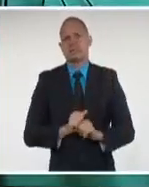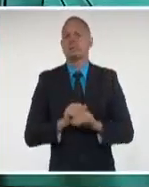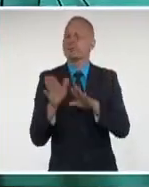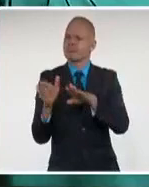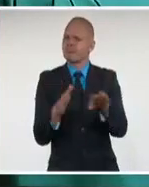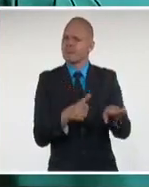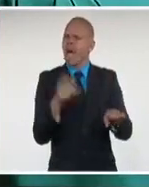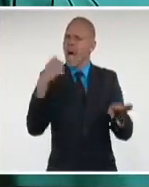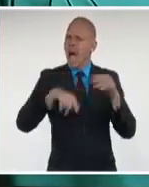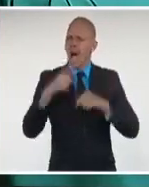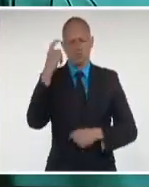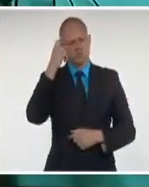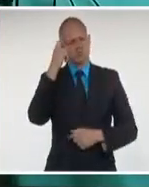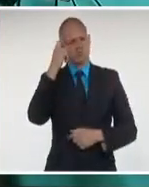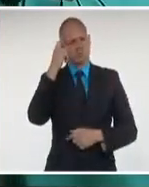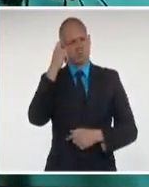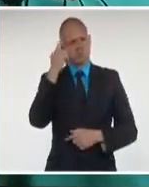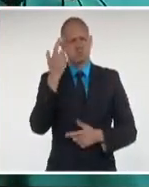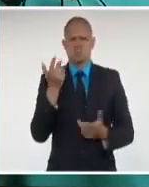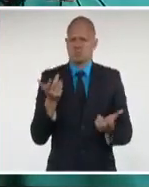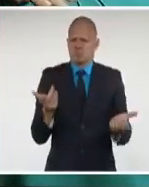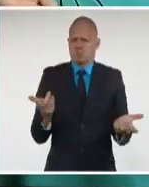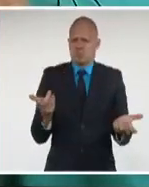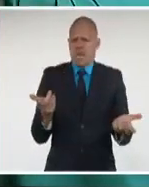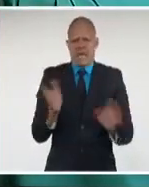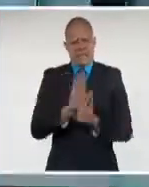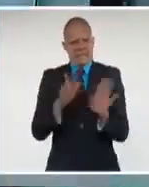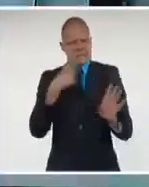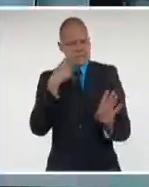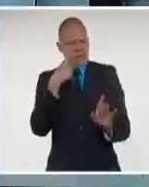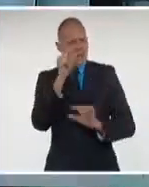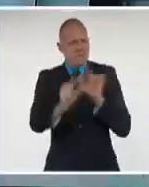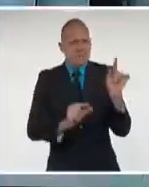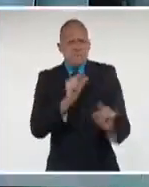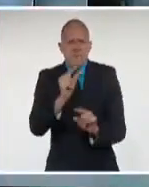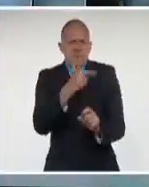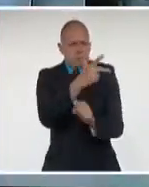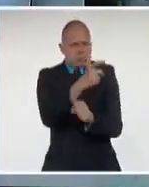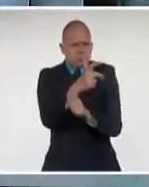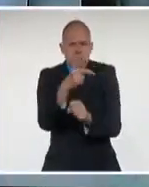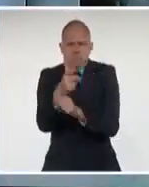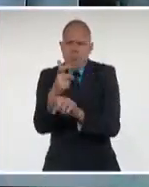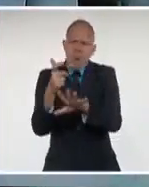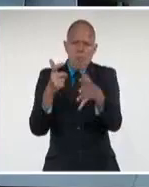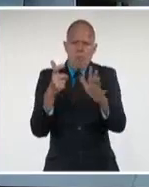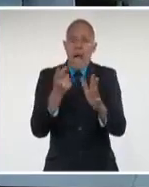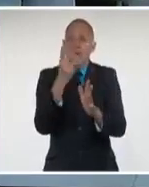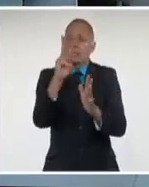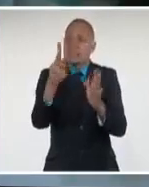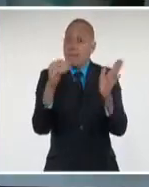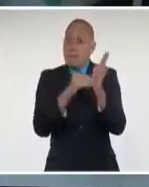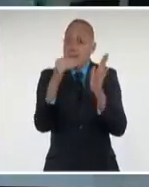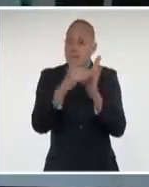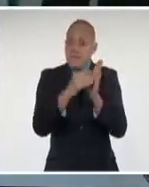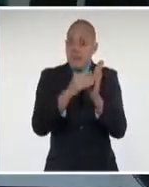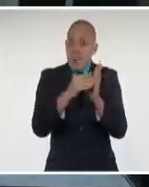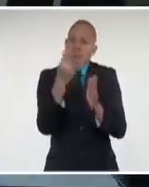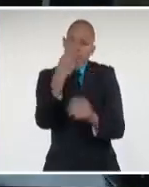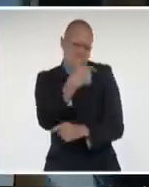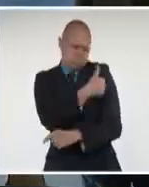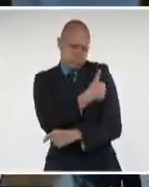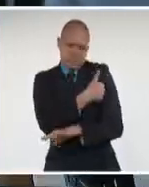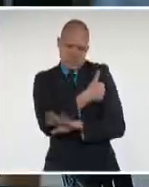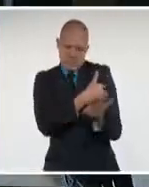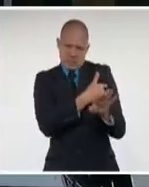pregunta del millón. ¿Por qué si ya se han vacunado al menos con una dosis cerca de 3 millones de personas, las cifras de